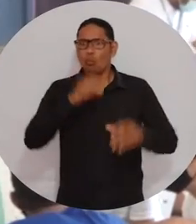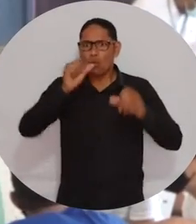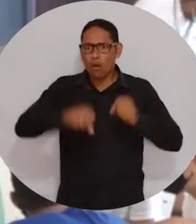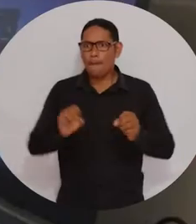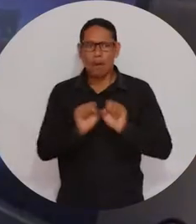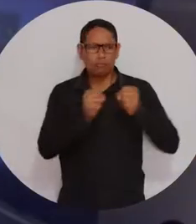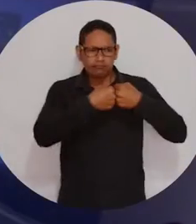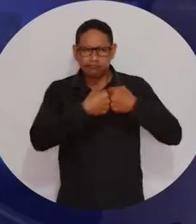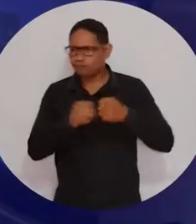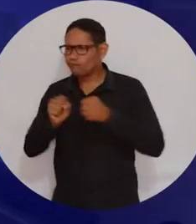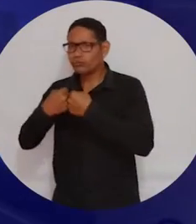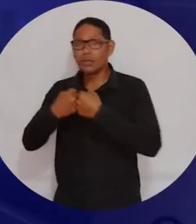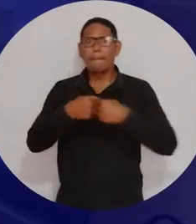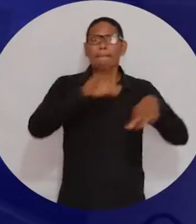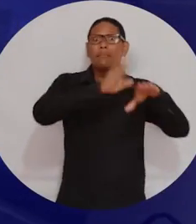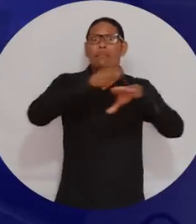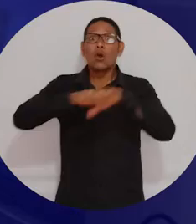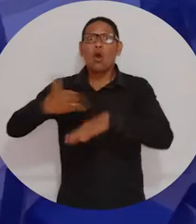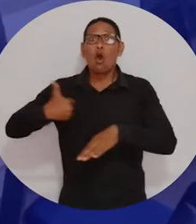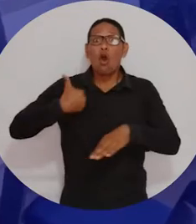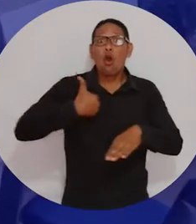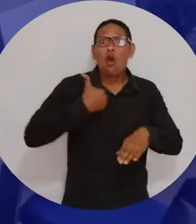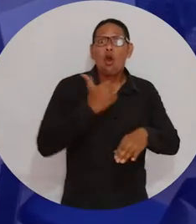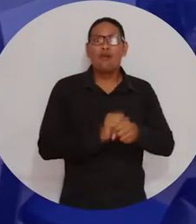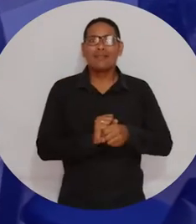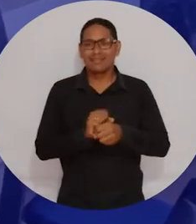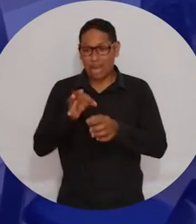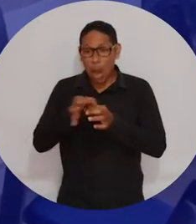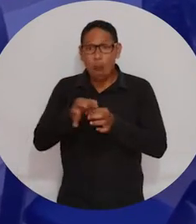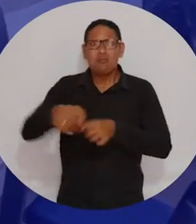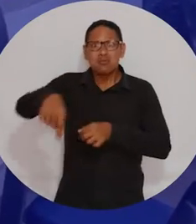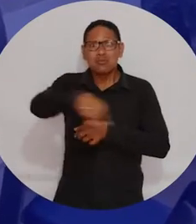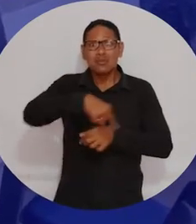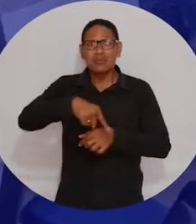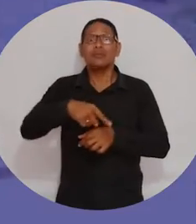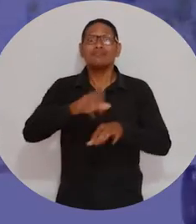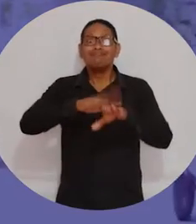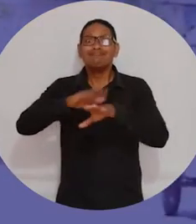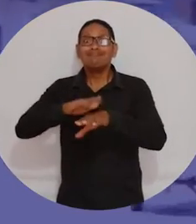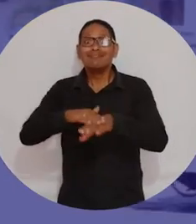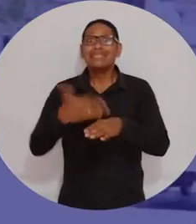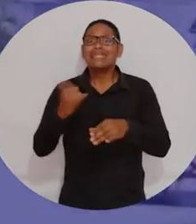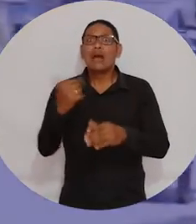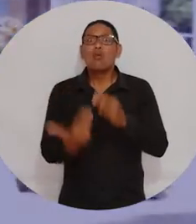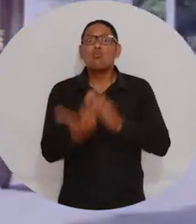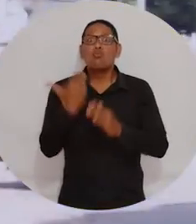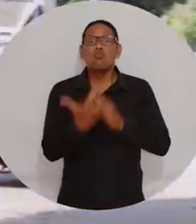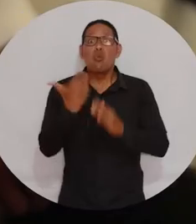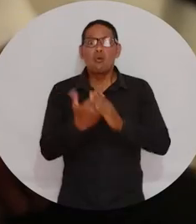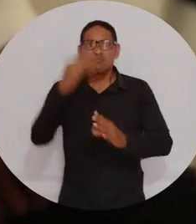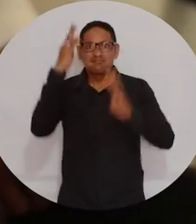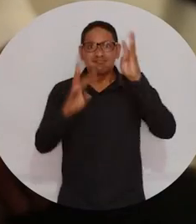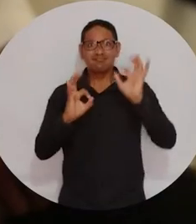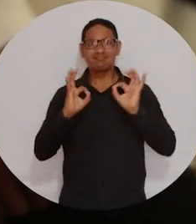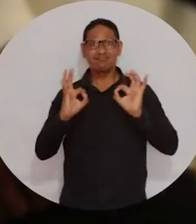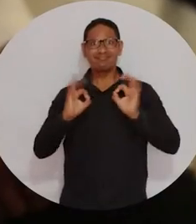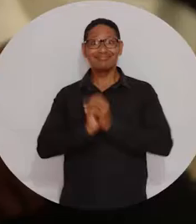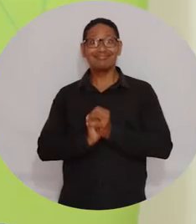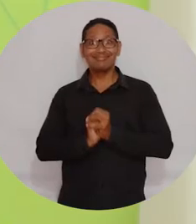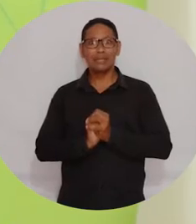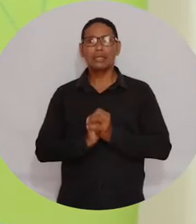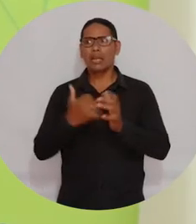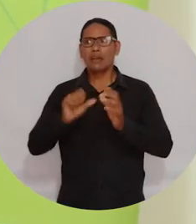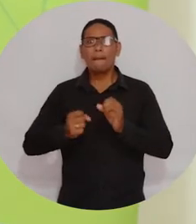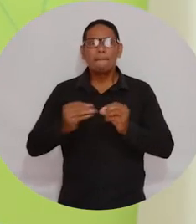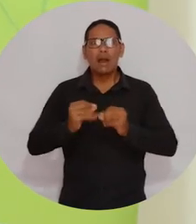en cuenta y que nos podamos articular, invitando a todos los jóvenes del municipio, de nuestro corregimiento, que llegó la innovación al municipio,